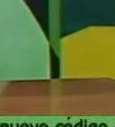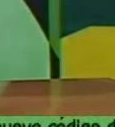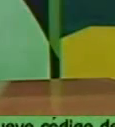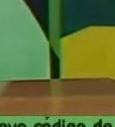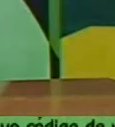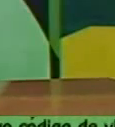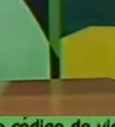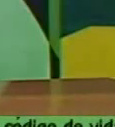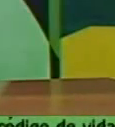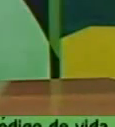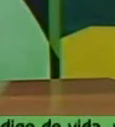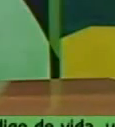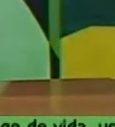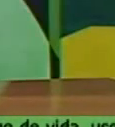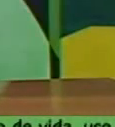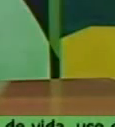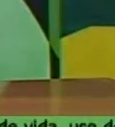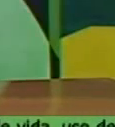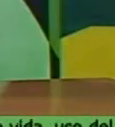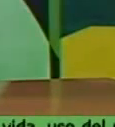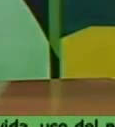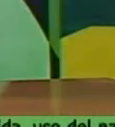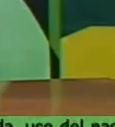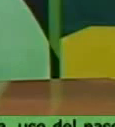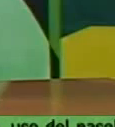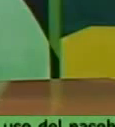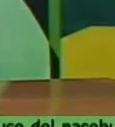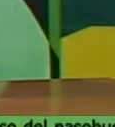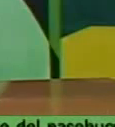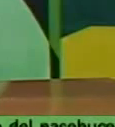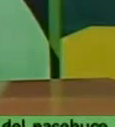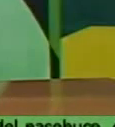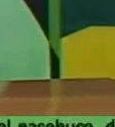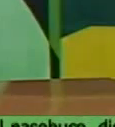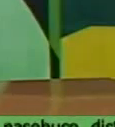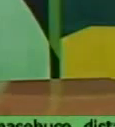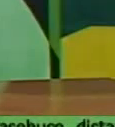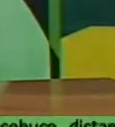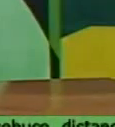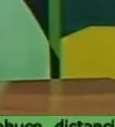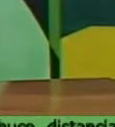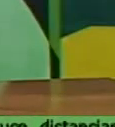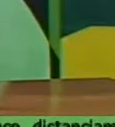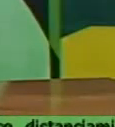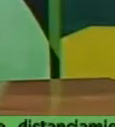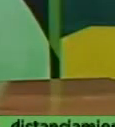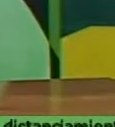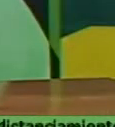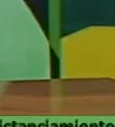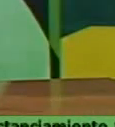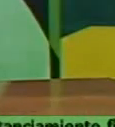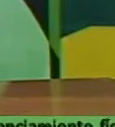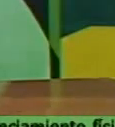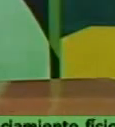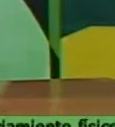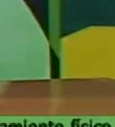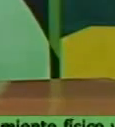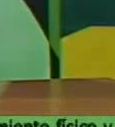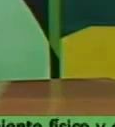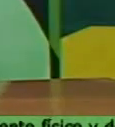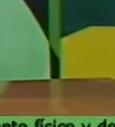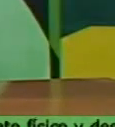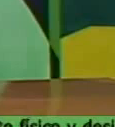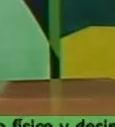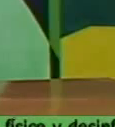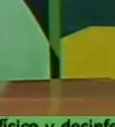estos productos agropecuarios ahora todo tiene norma legal todo tiene norma legal y